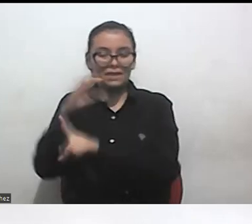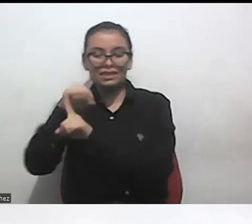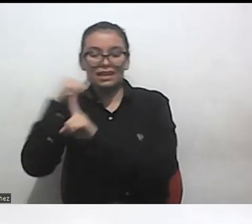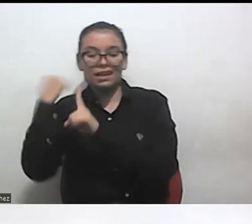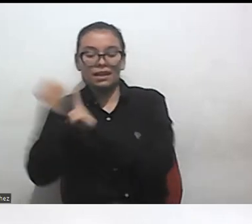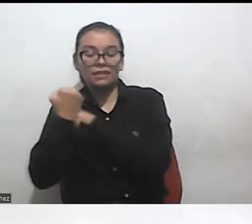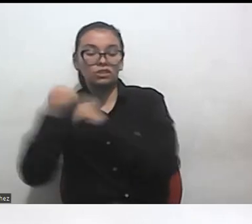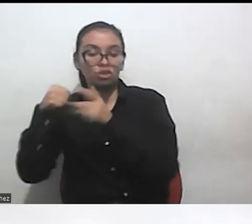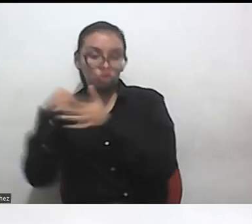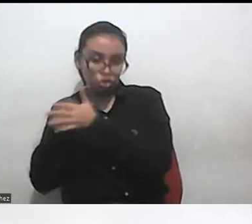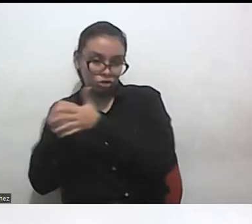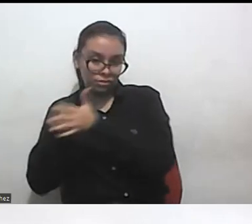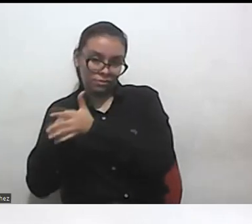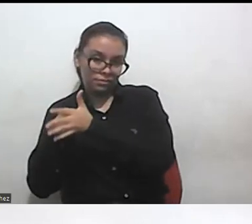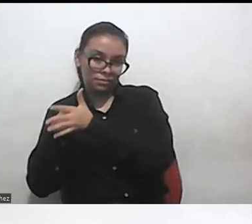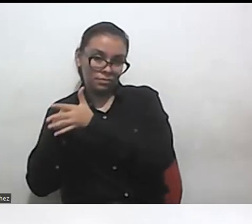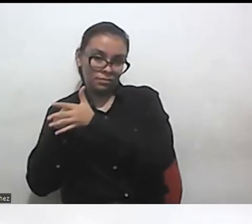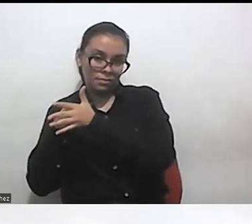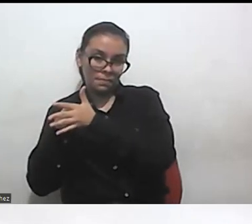entonces entonces